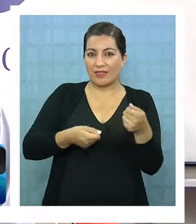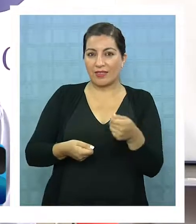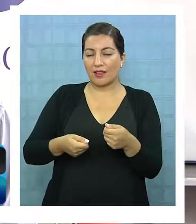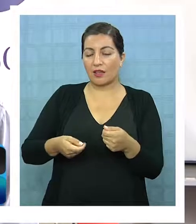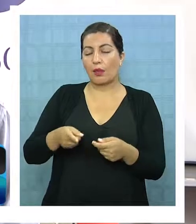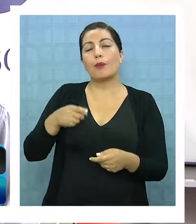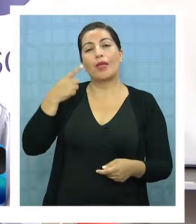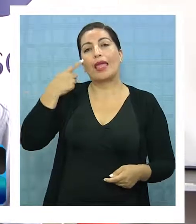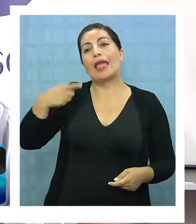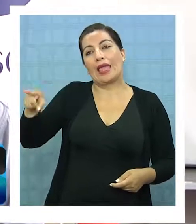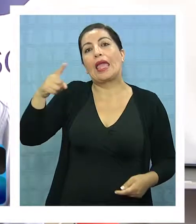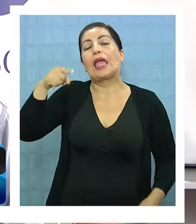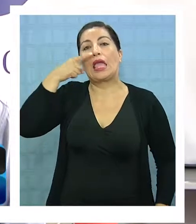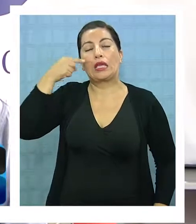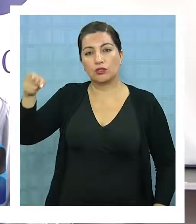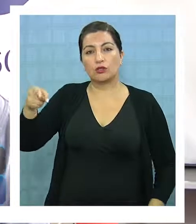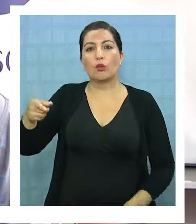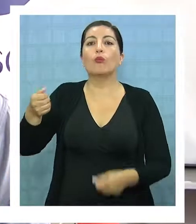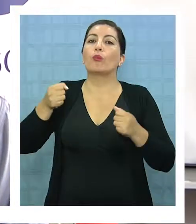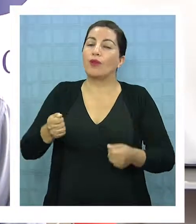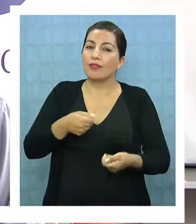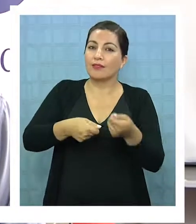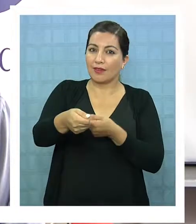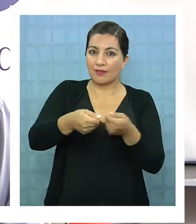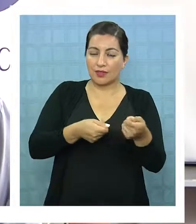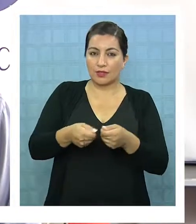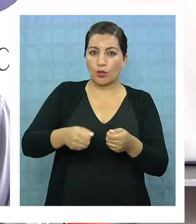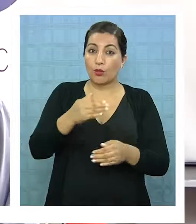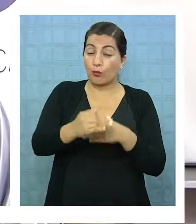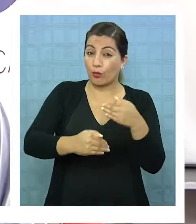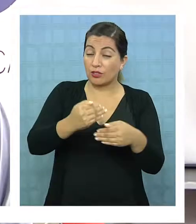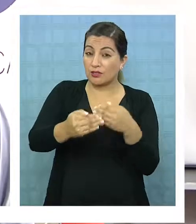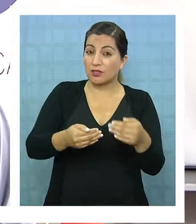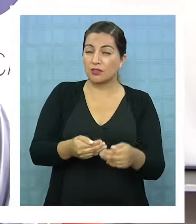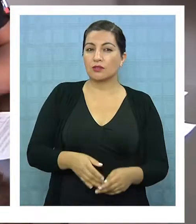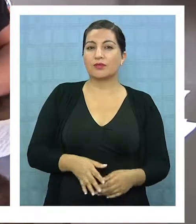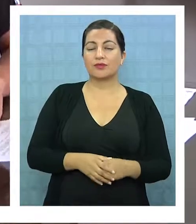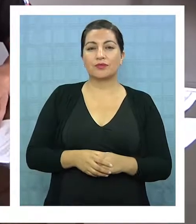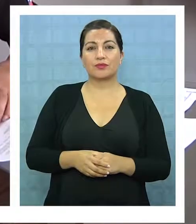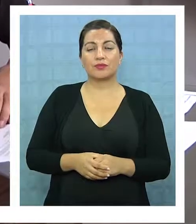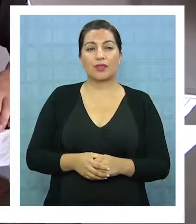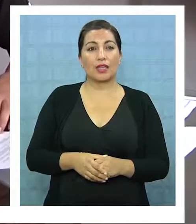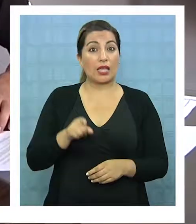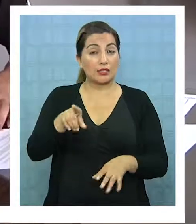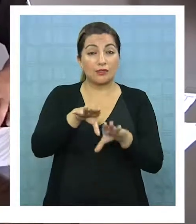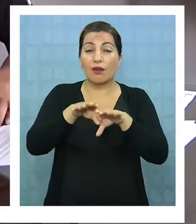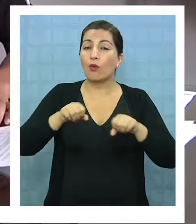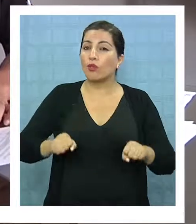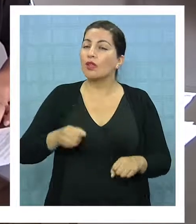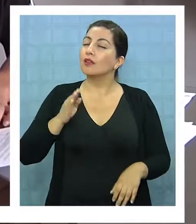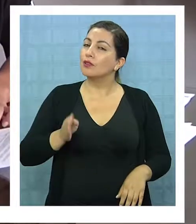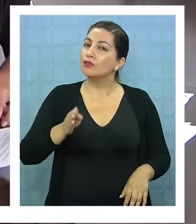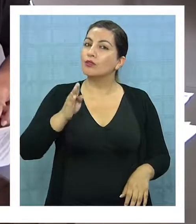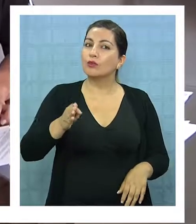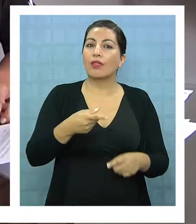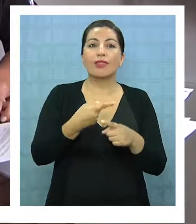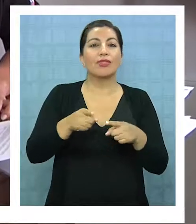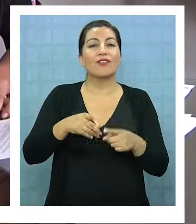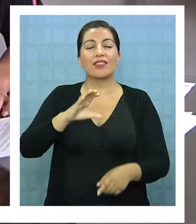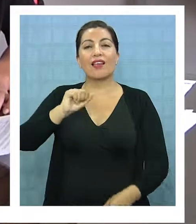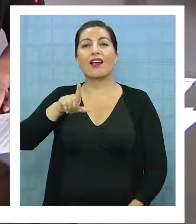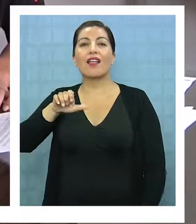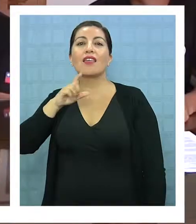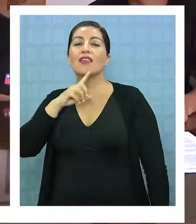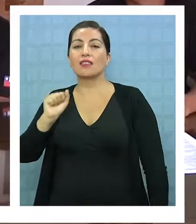o sea, ellos en realidad pueden vender los productos con un proceso adicional que les permita tener mayores beneficios. Un convenio que pretende seguir replicándose en las demás